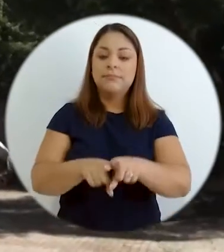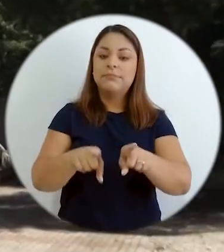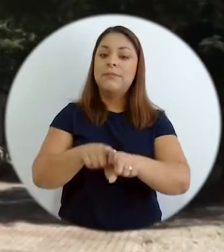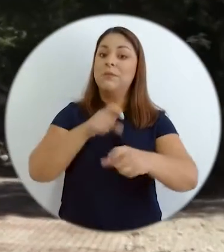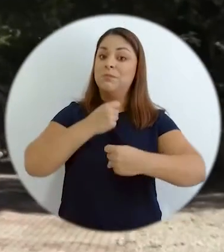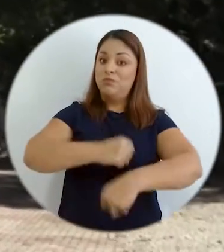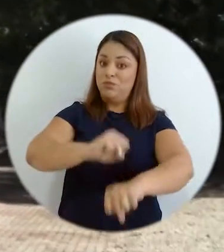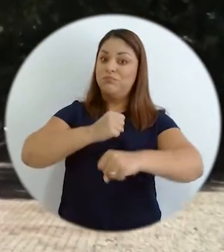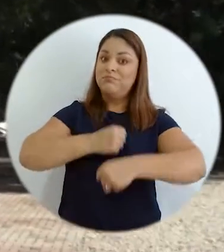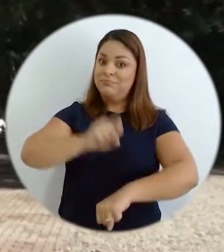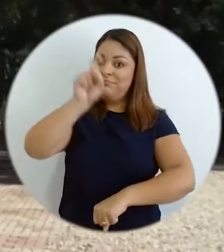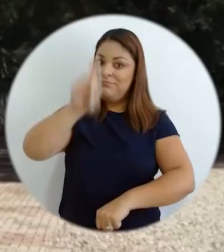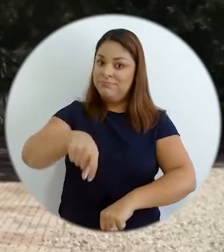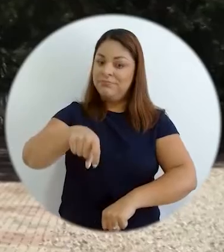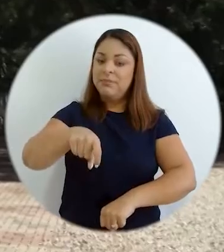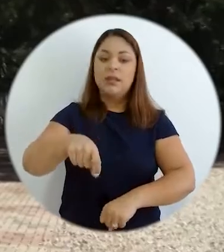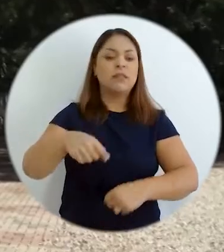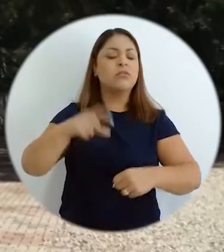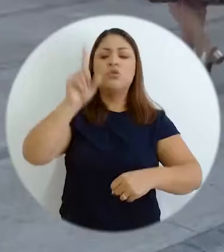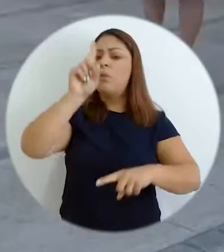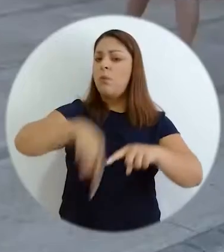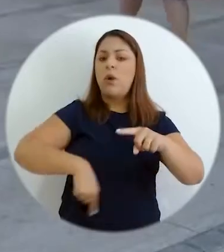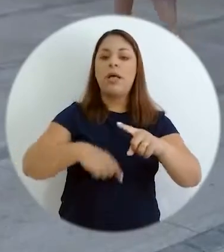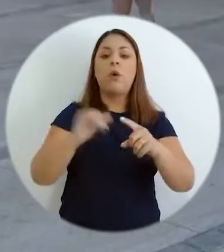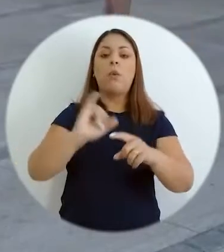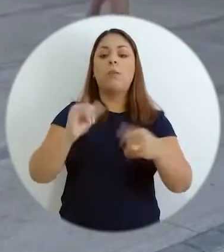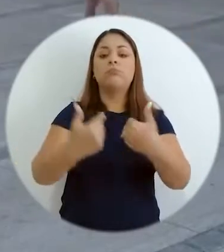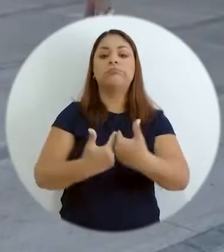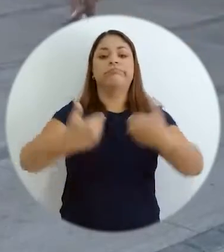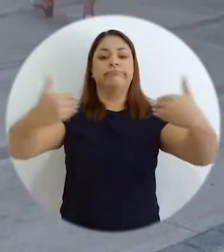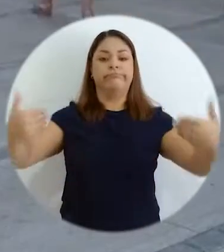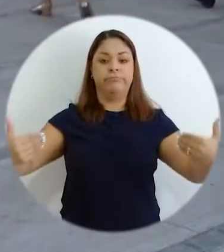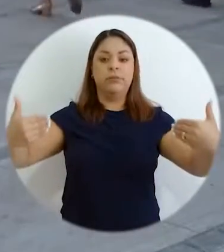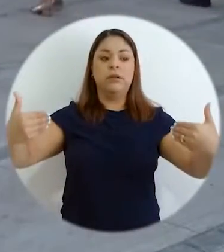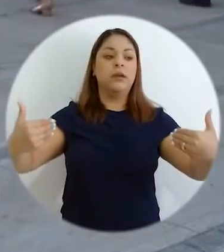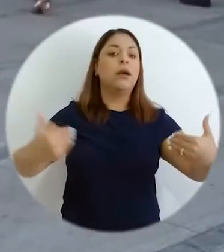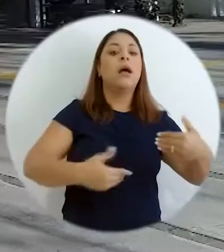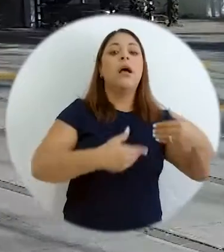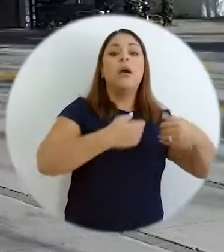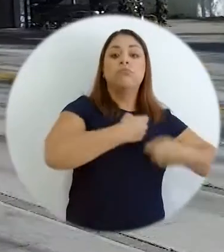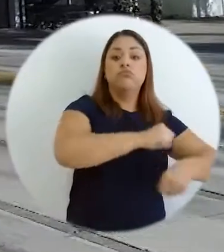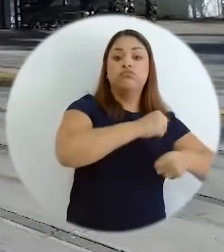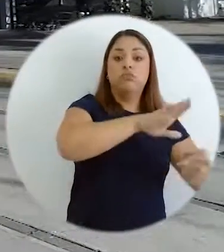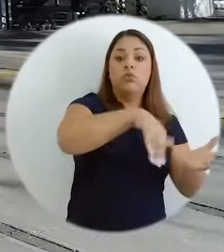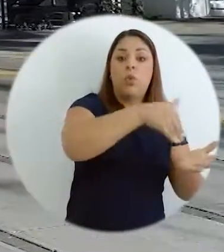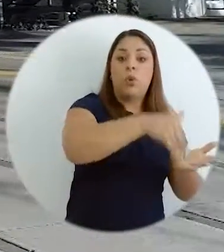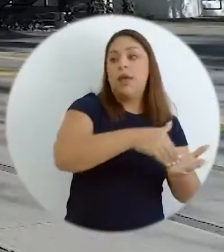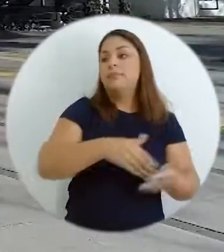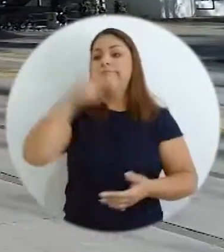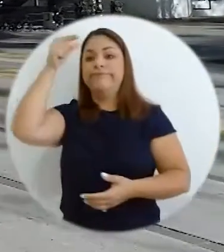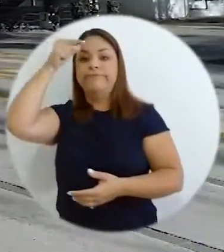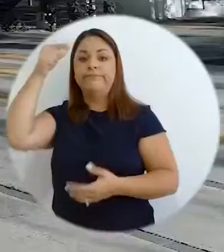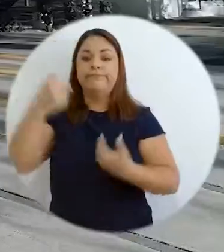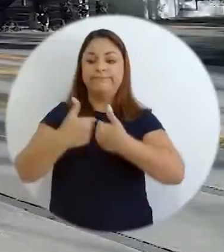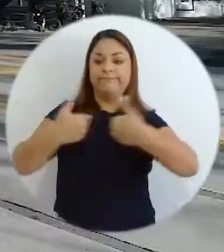¿Por qué no lo han hecho también los gobiernos locales? Hay un divorcio, el gobierno local va por un lado y el institucional nacional